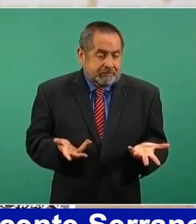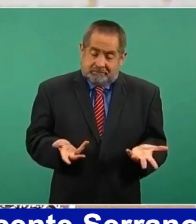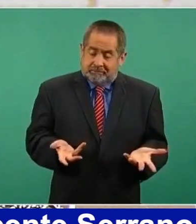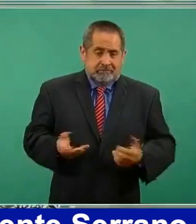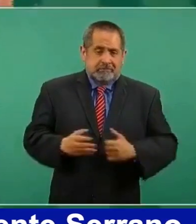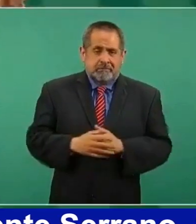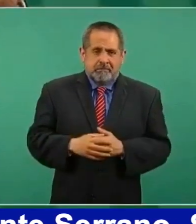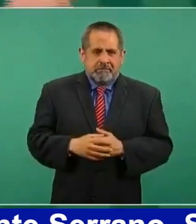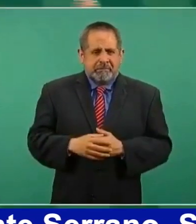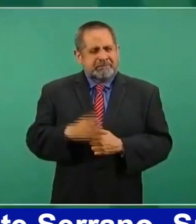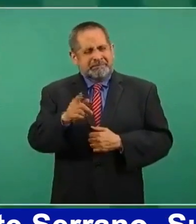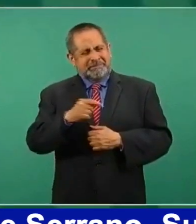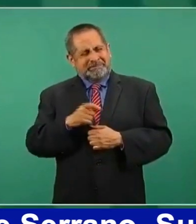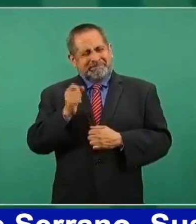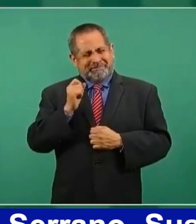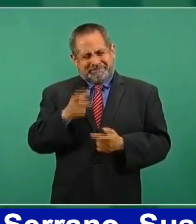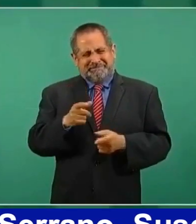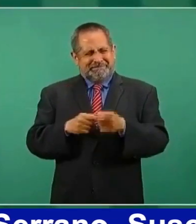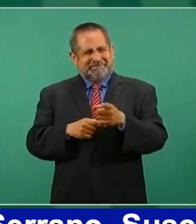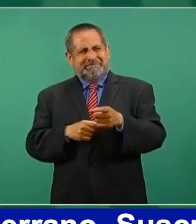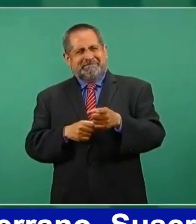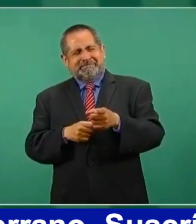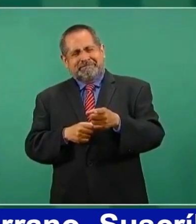Que me llama mucho también la atención,